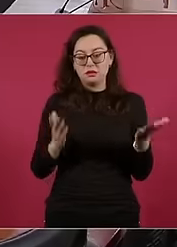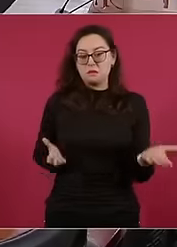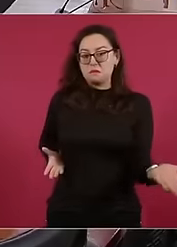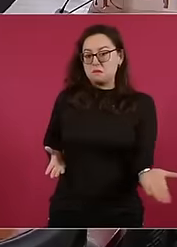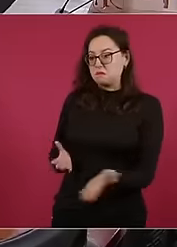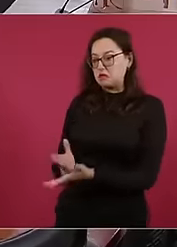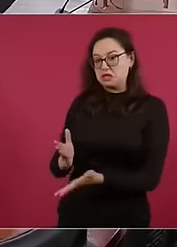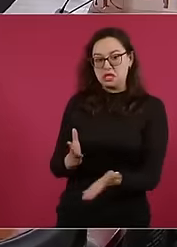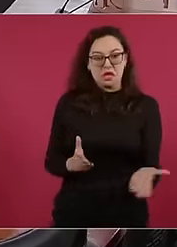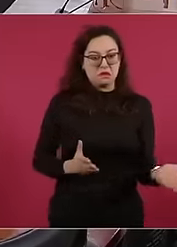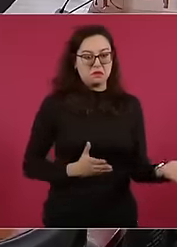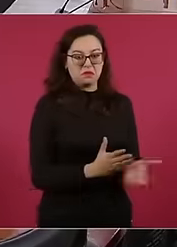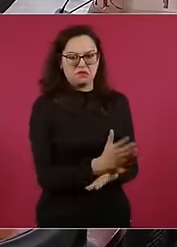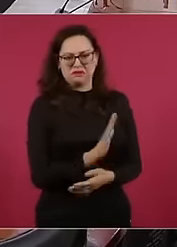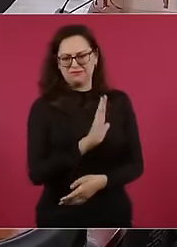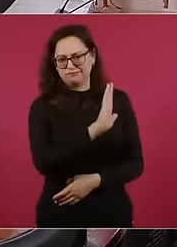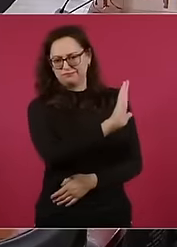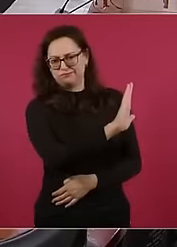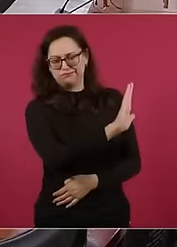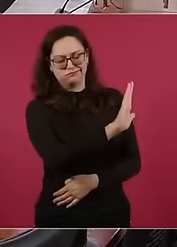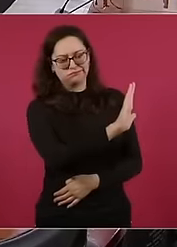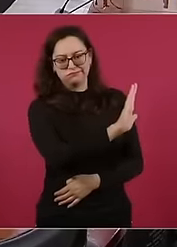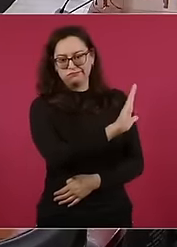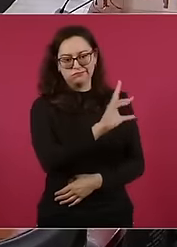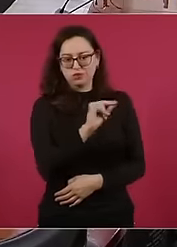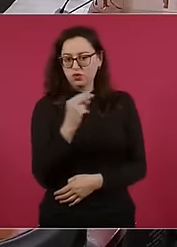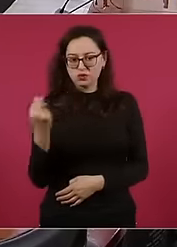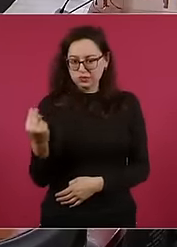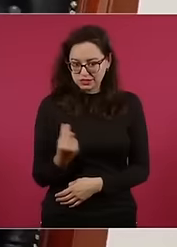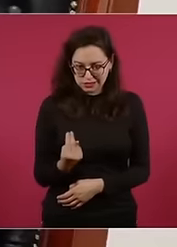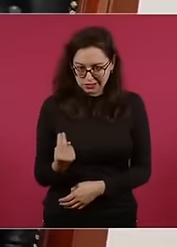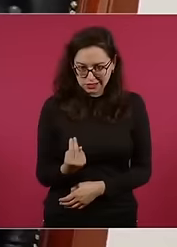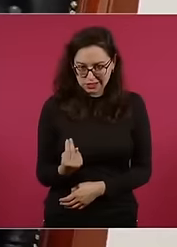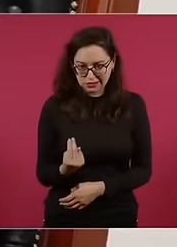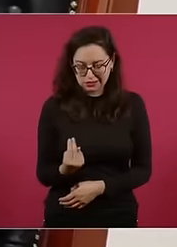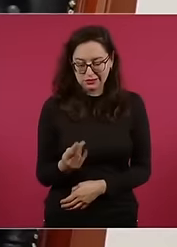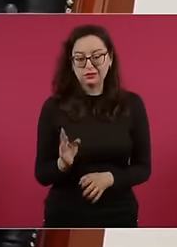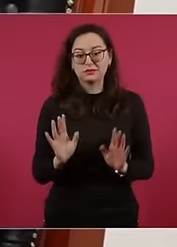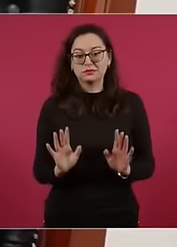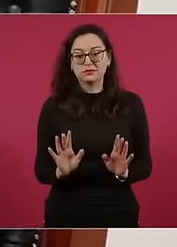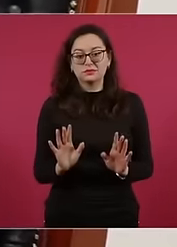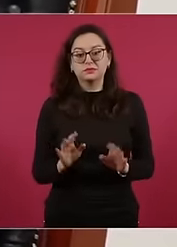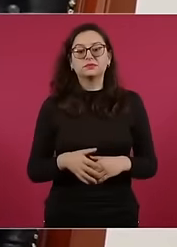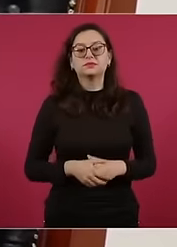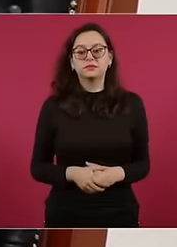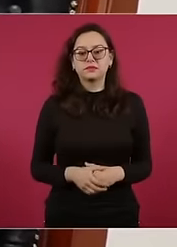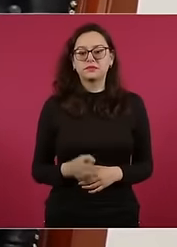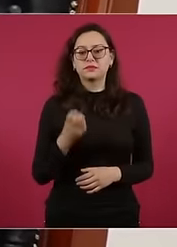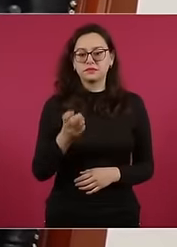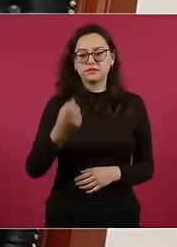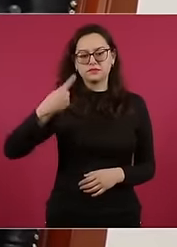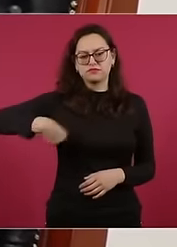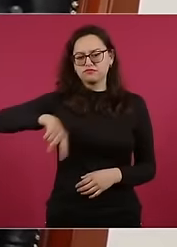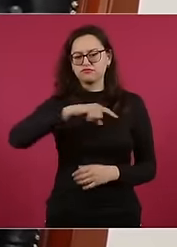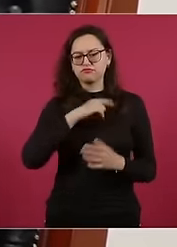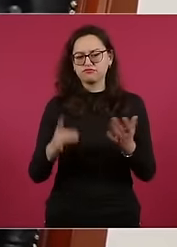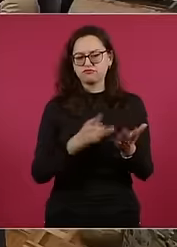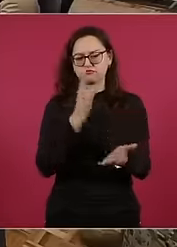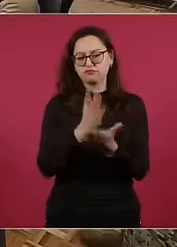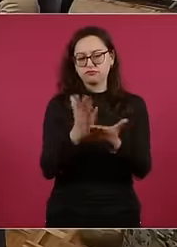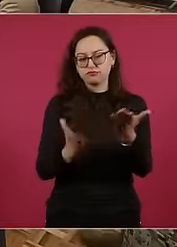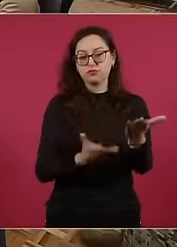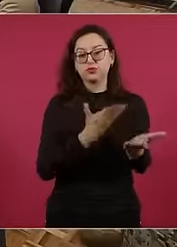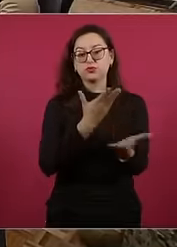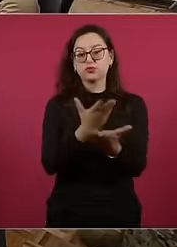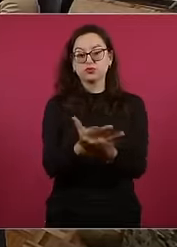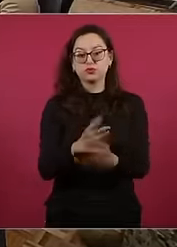de ninguna otra nación. Entonces, eso es lo que pedimos. ¿Se decretan